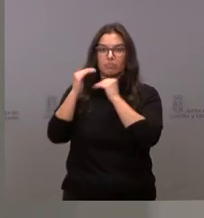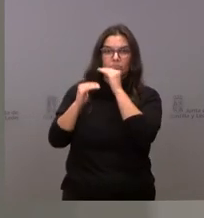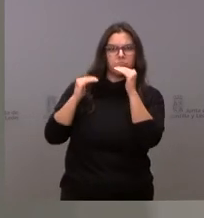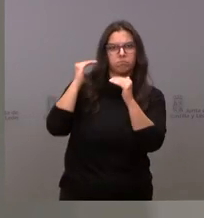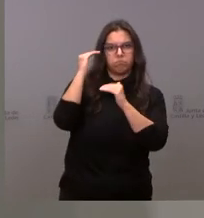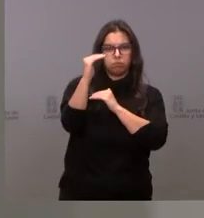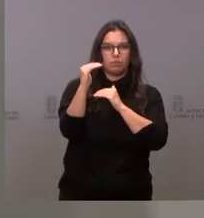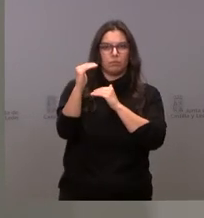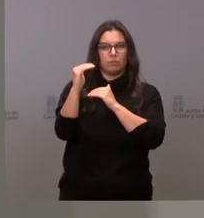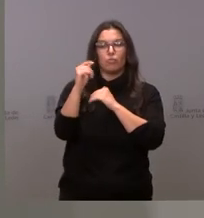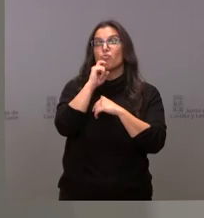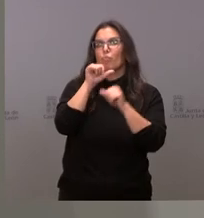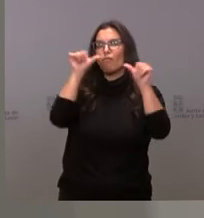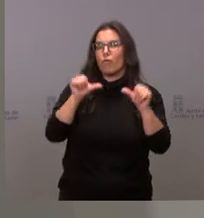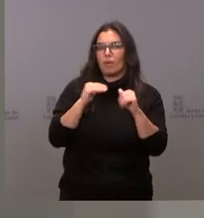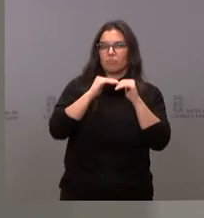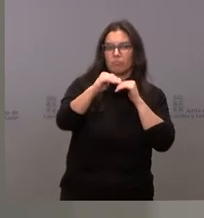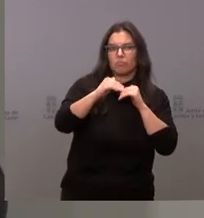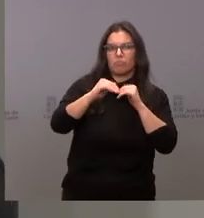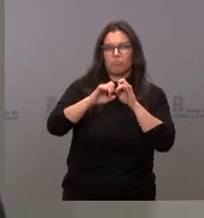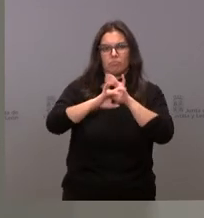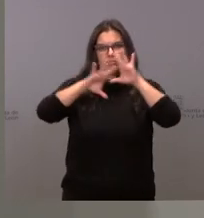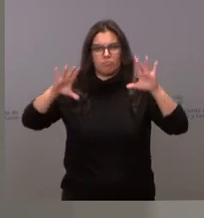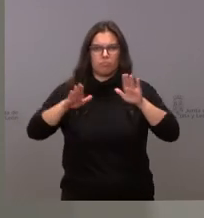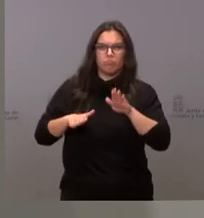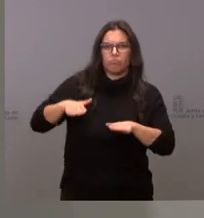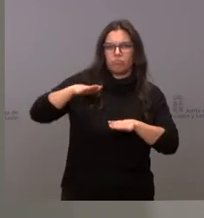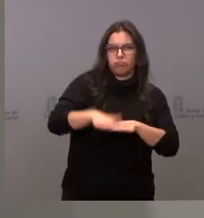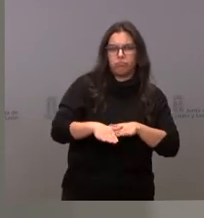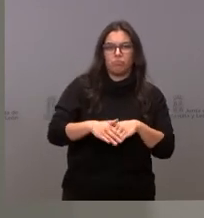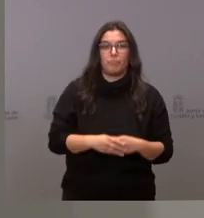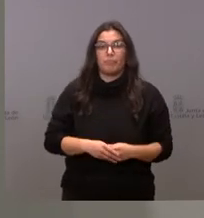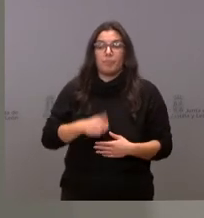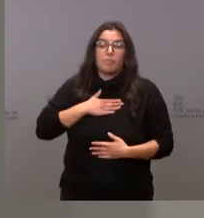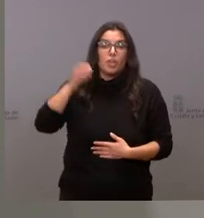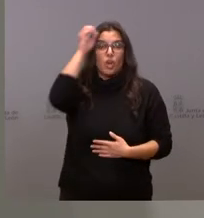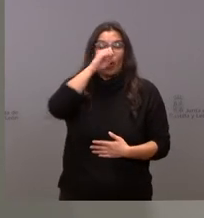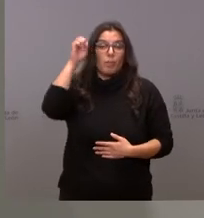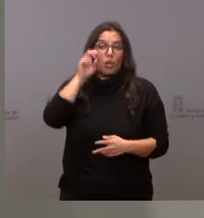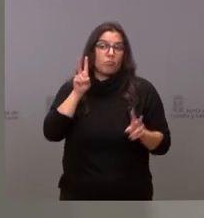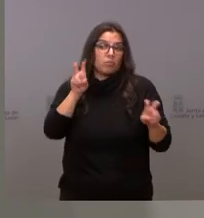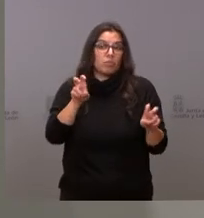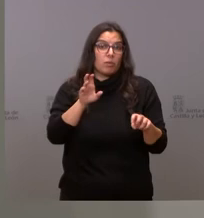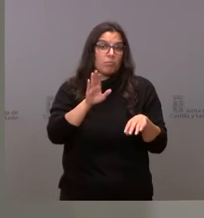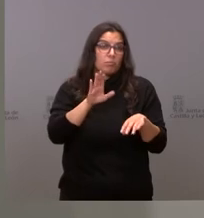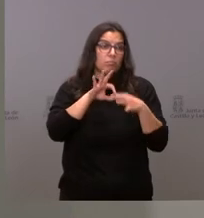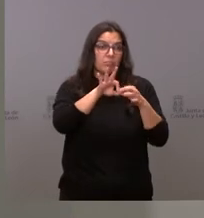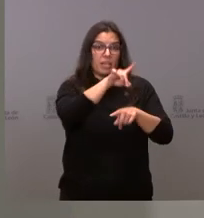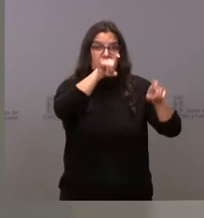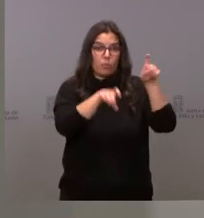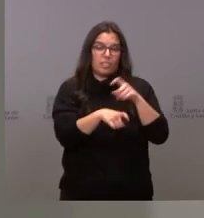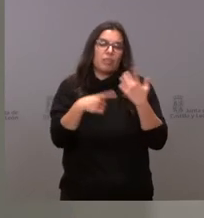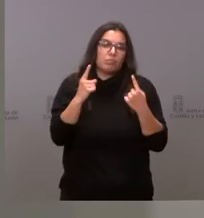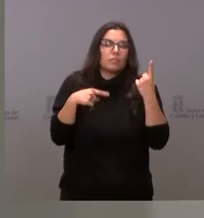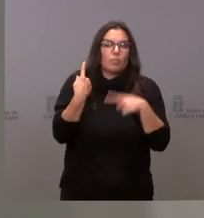con estabilidad con firmeza y con diálogo esa es mi valoración inicial de esta encuesta insisto habría que hacer una